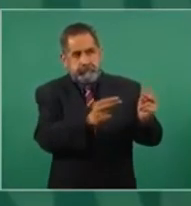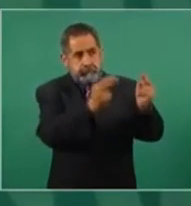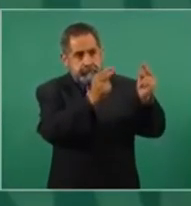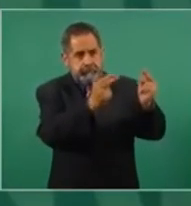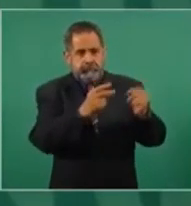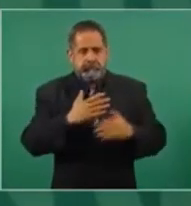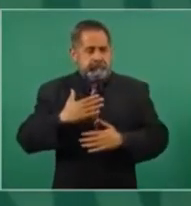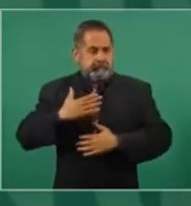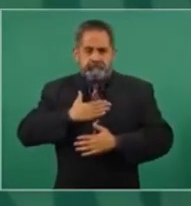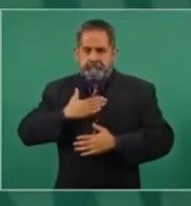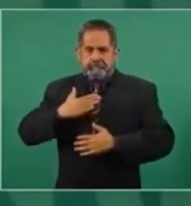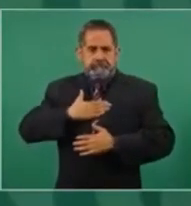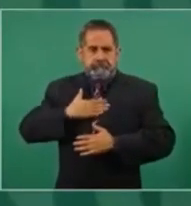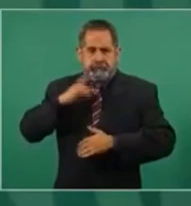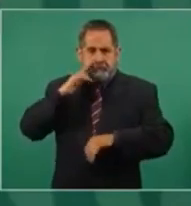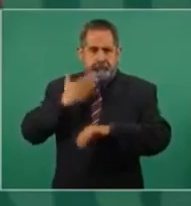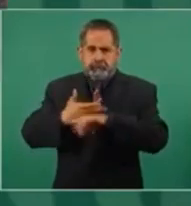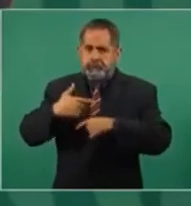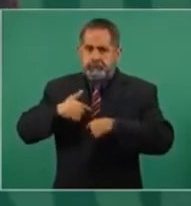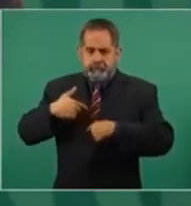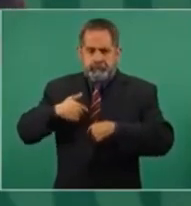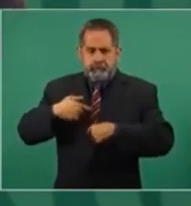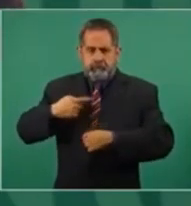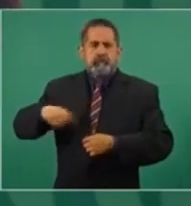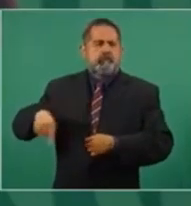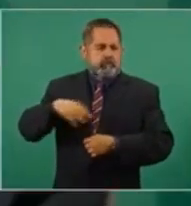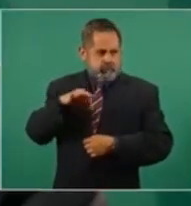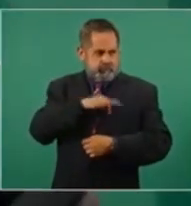que nosotros teníamos que enfrentar.